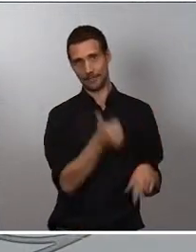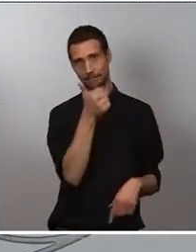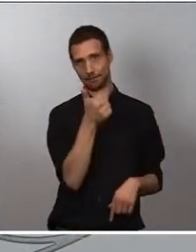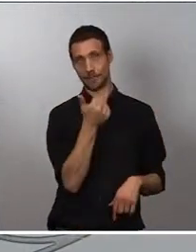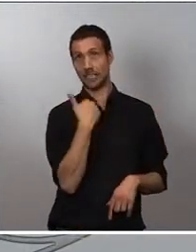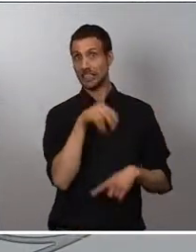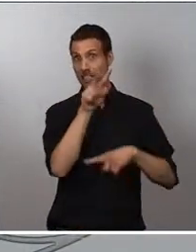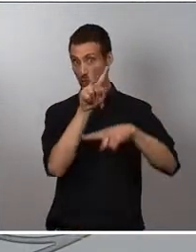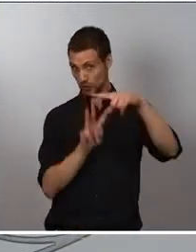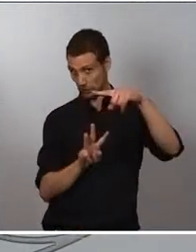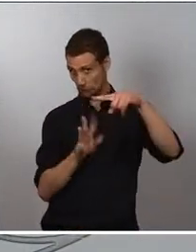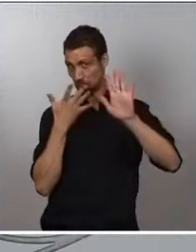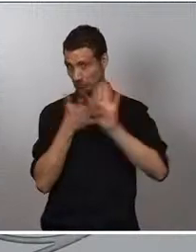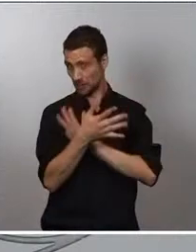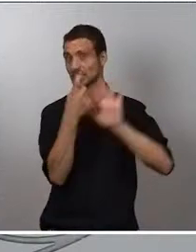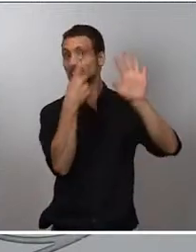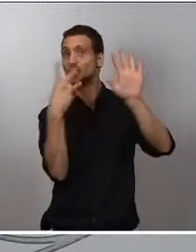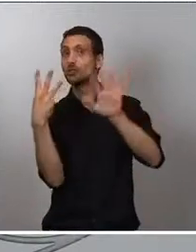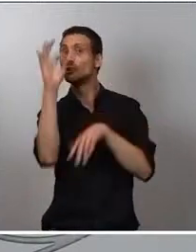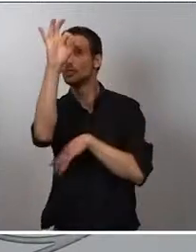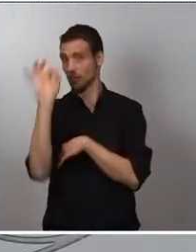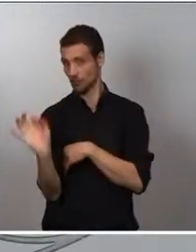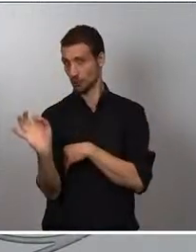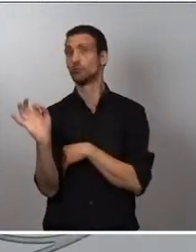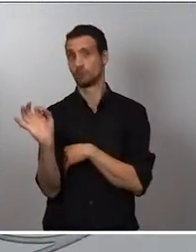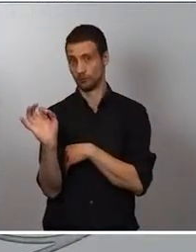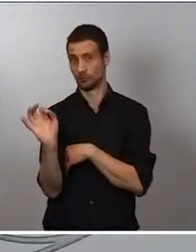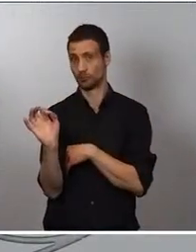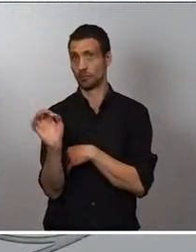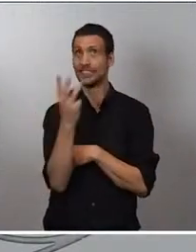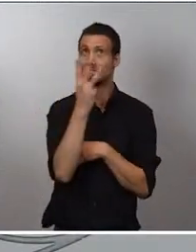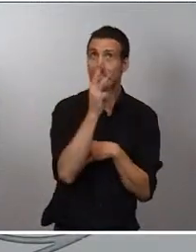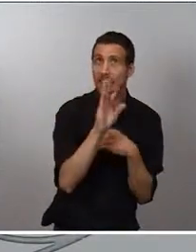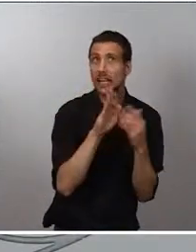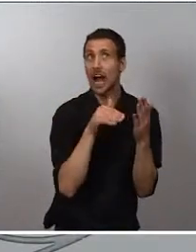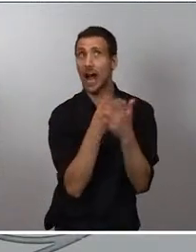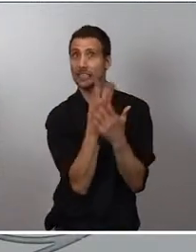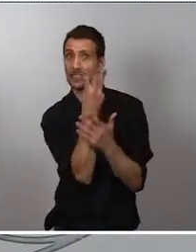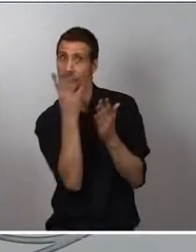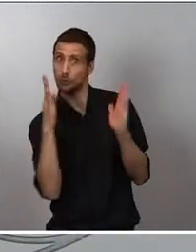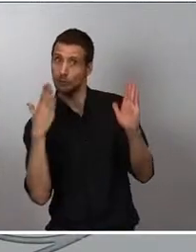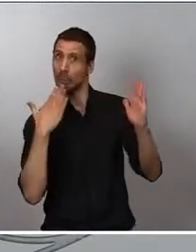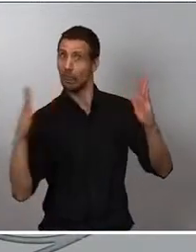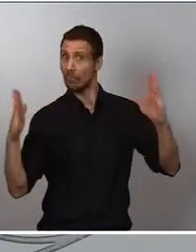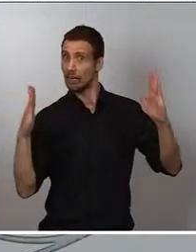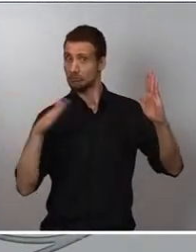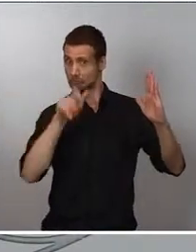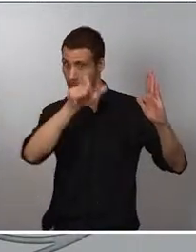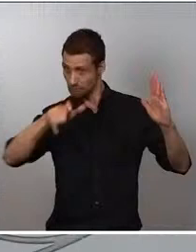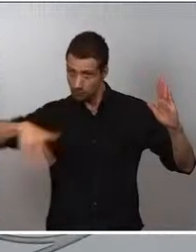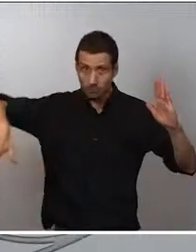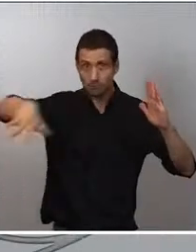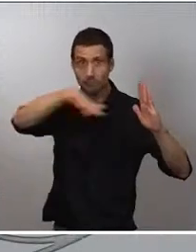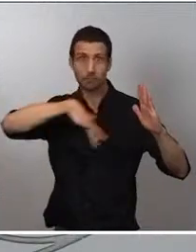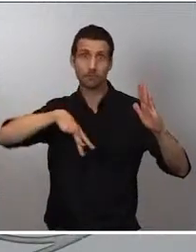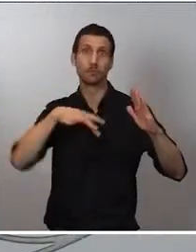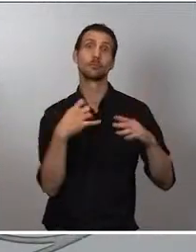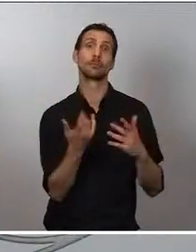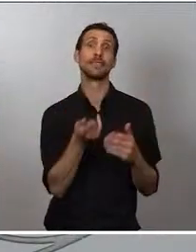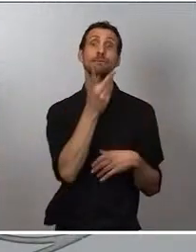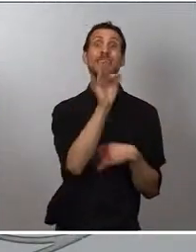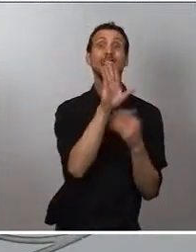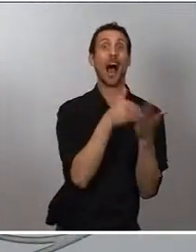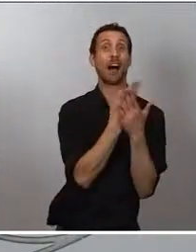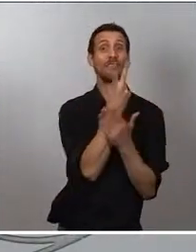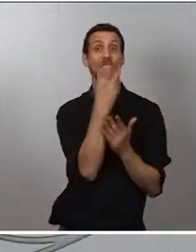de las personas entre 30 y 39 años y más de la mitad, 54%, entre 20 y 29, tienen ya al menos